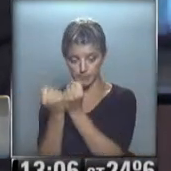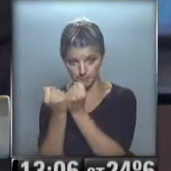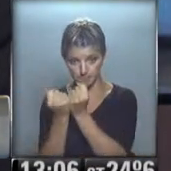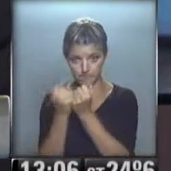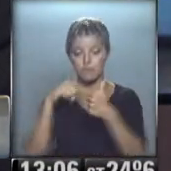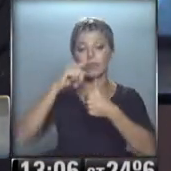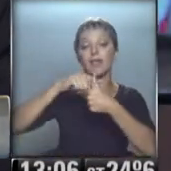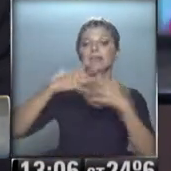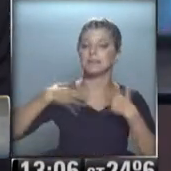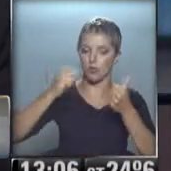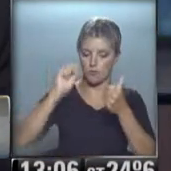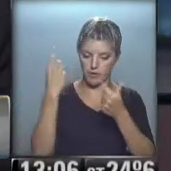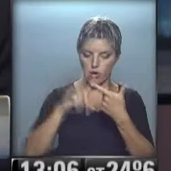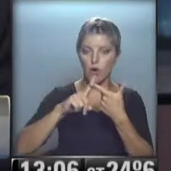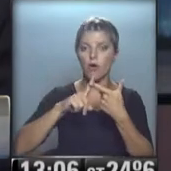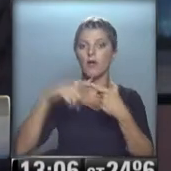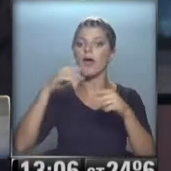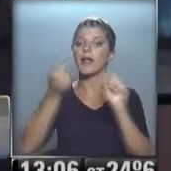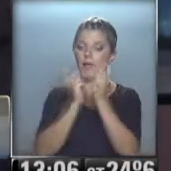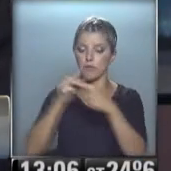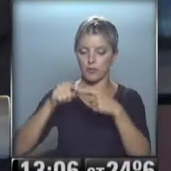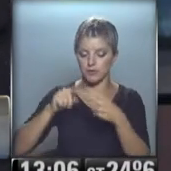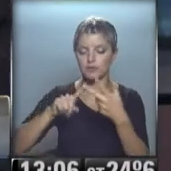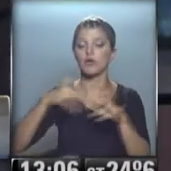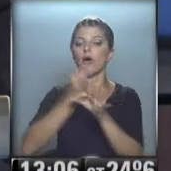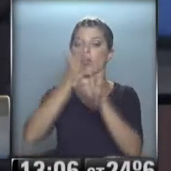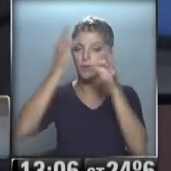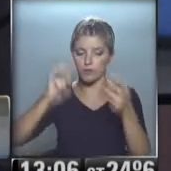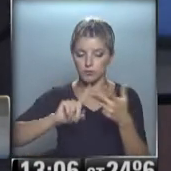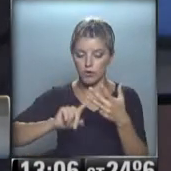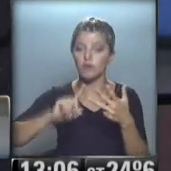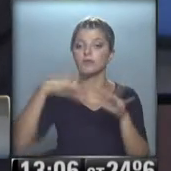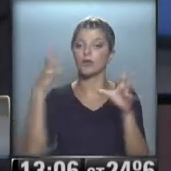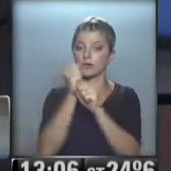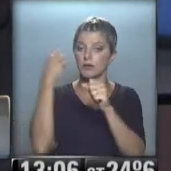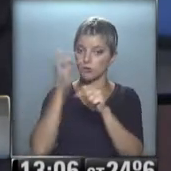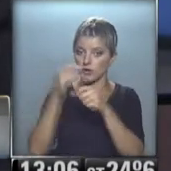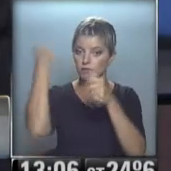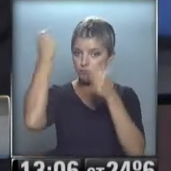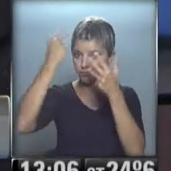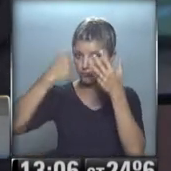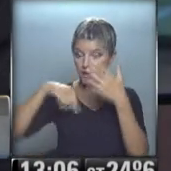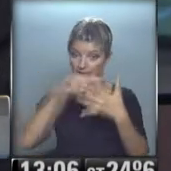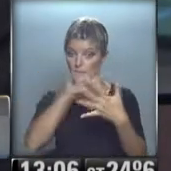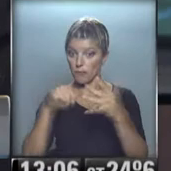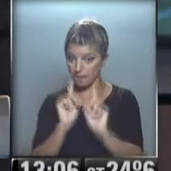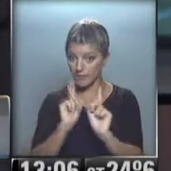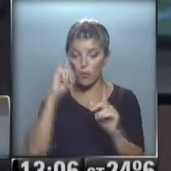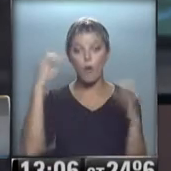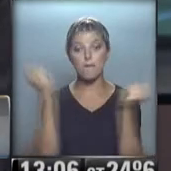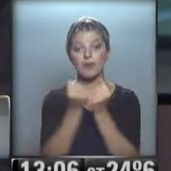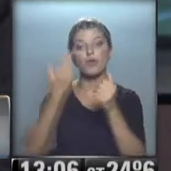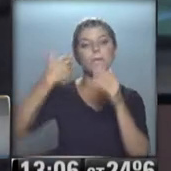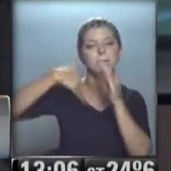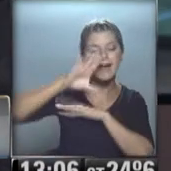en el sistema de salud, en educación y también en el transporte urbano. Parte de estos pactos, en particular el pacto del